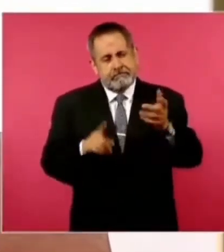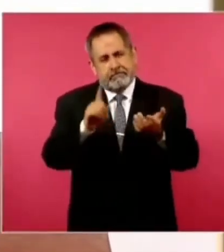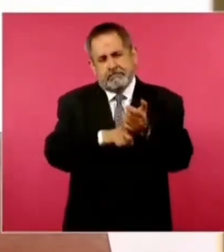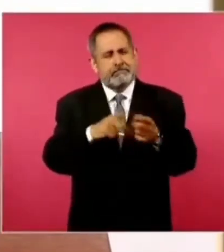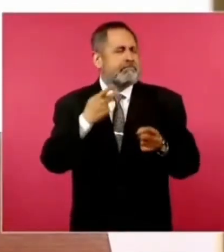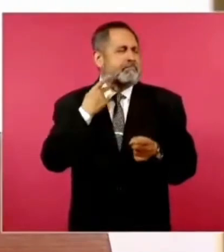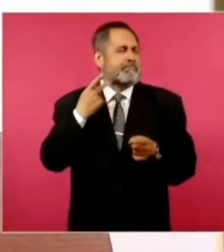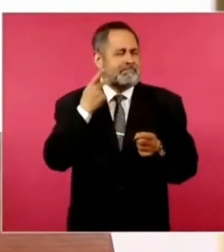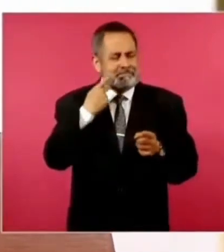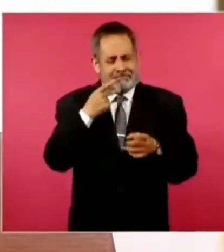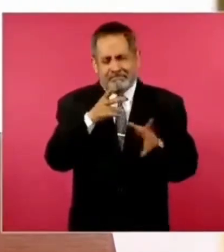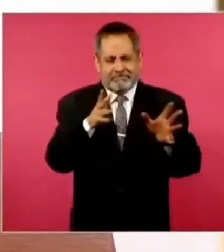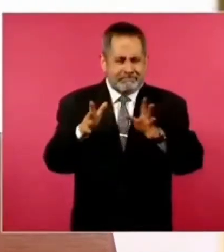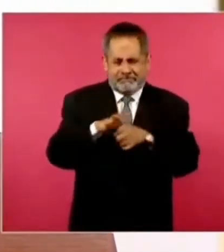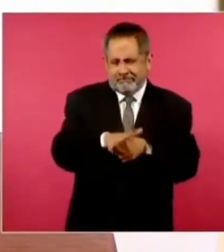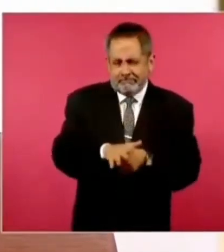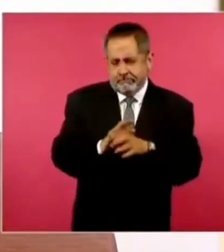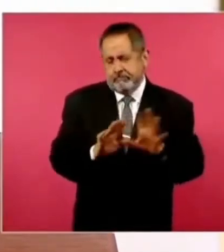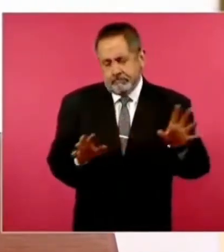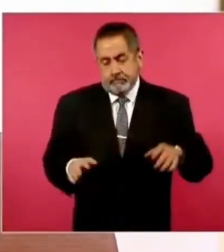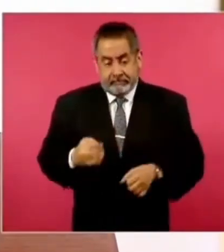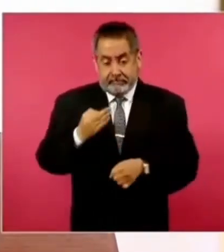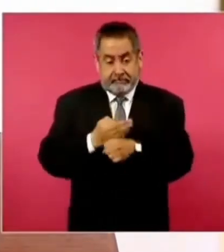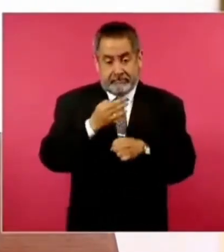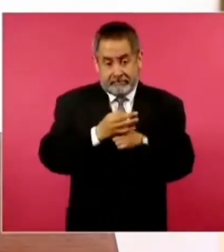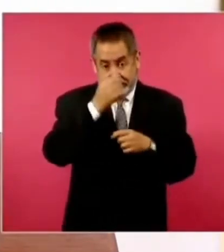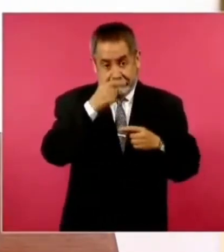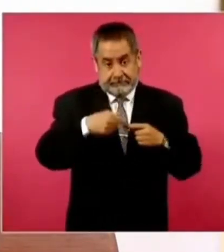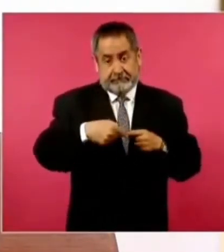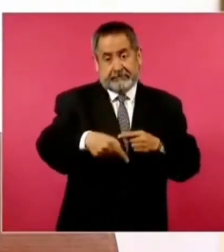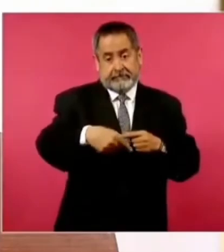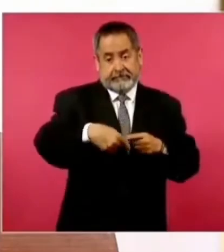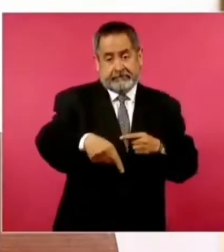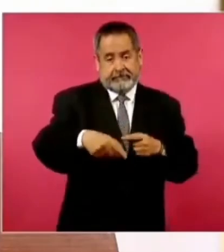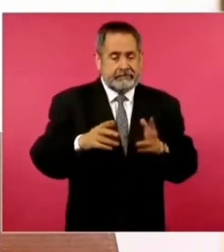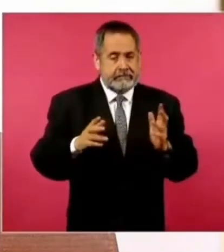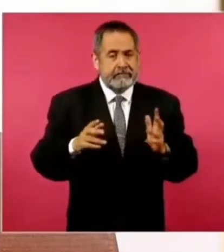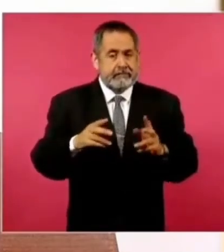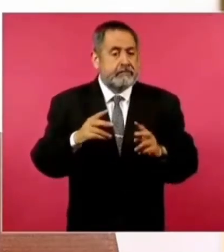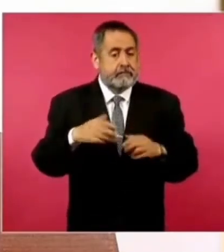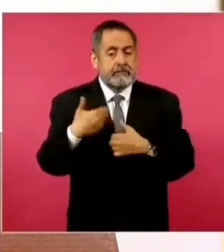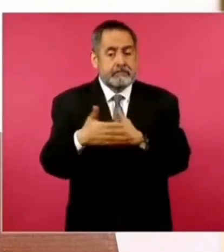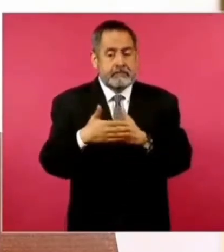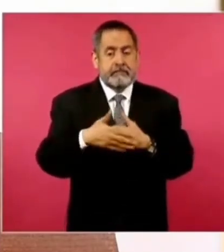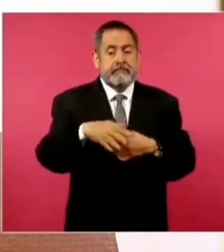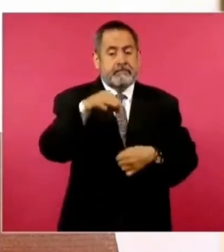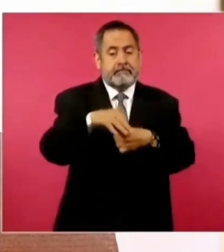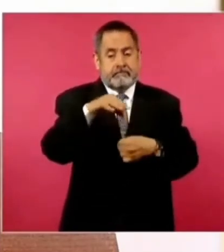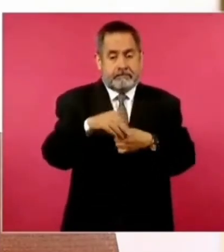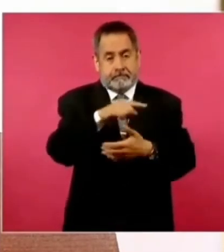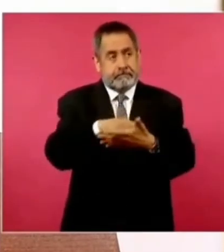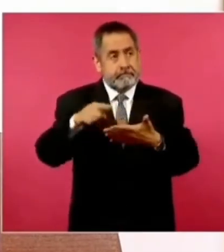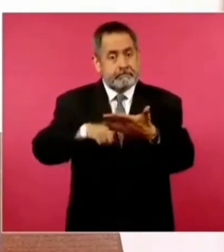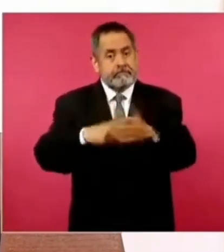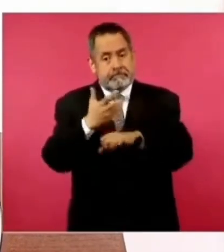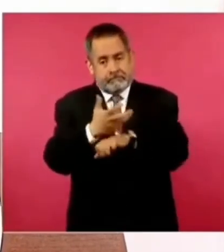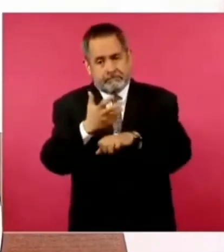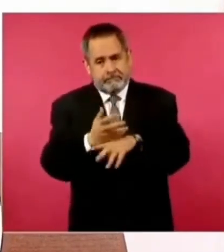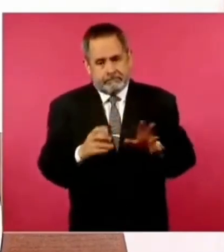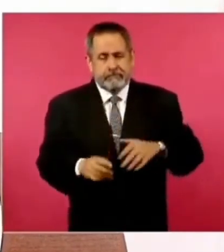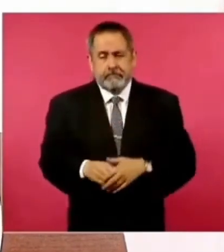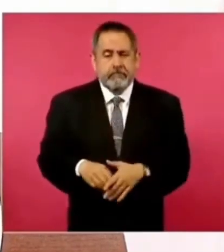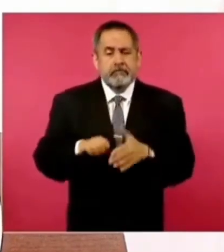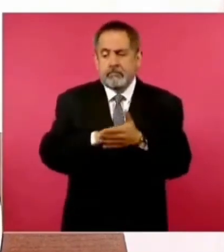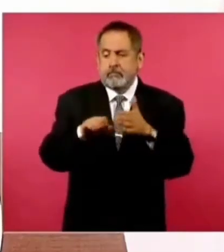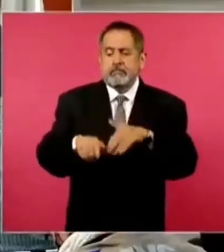más ahora que van a haber elecciones. Me refiero al